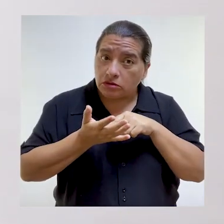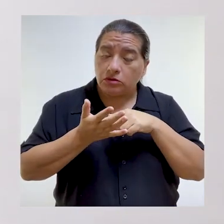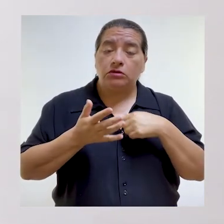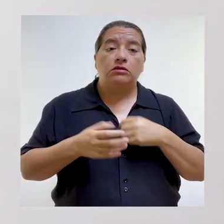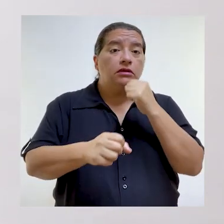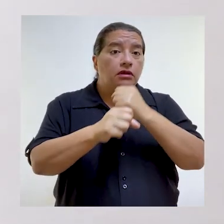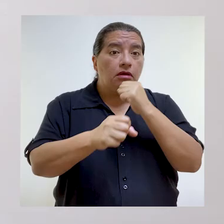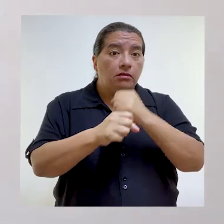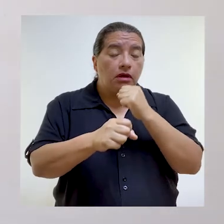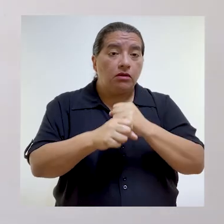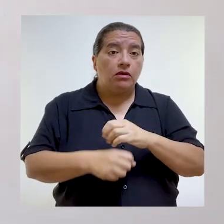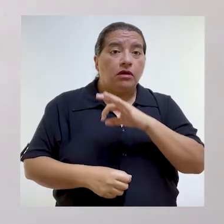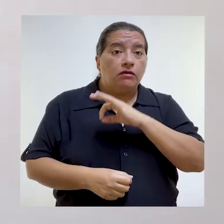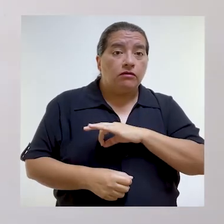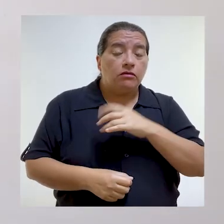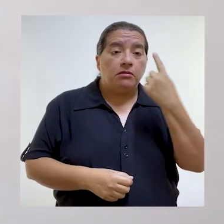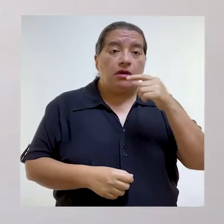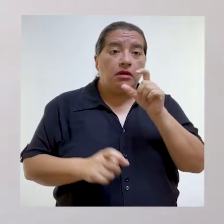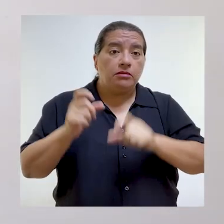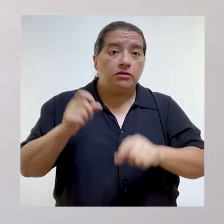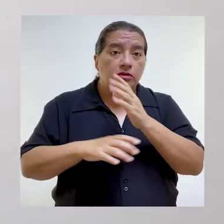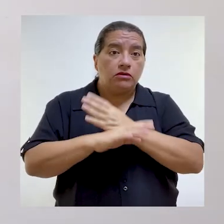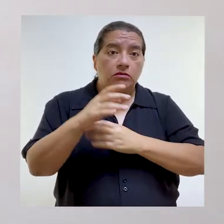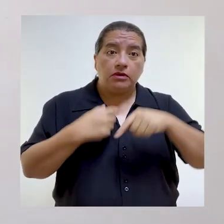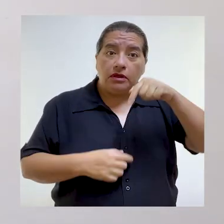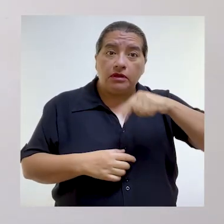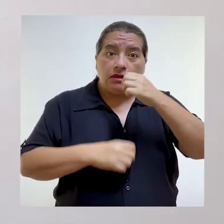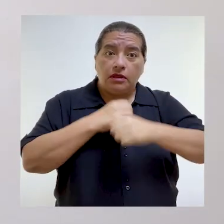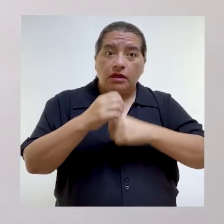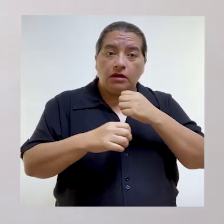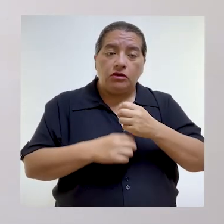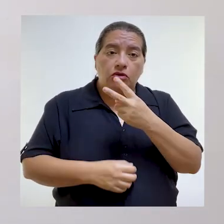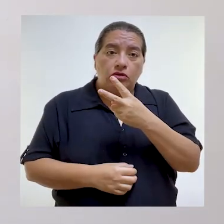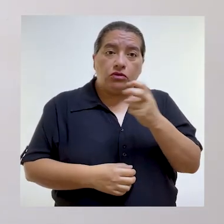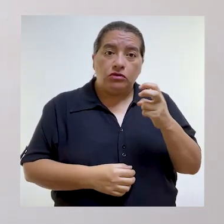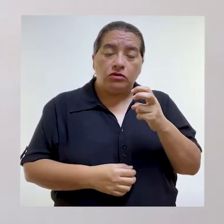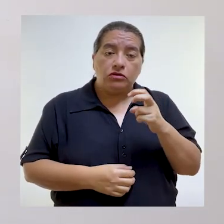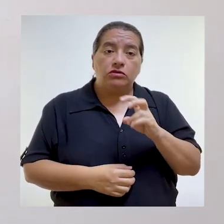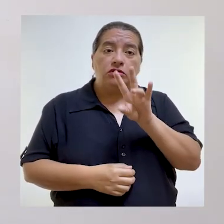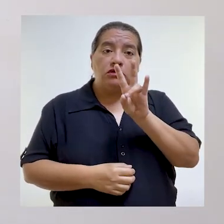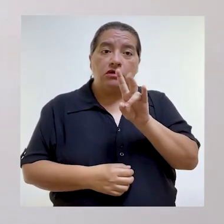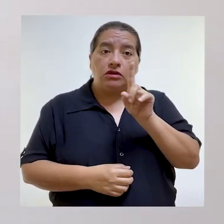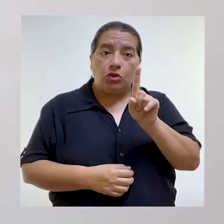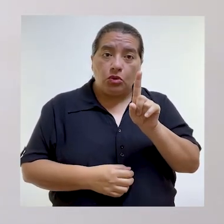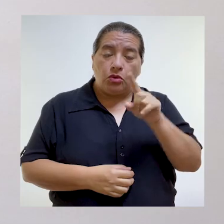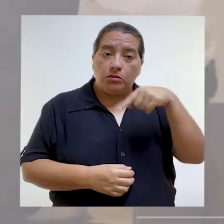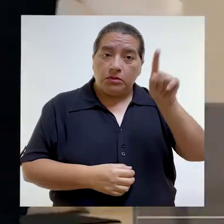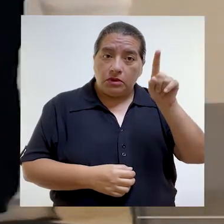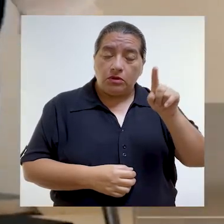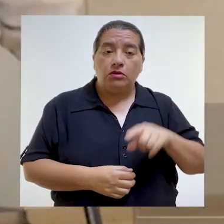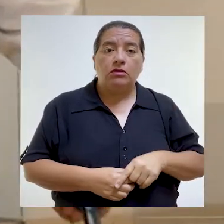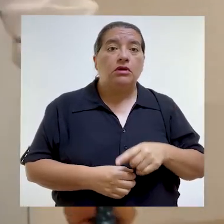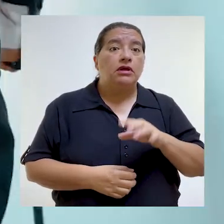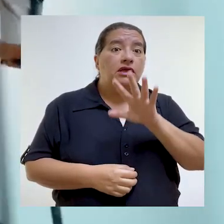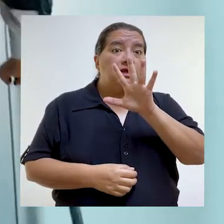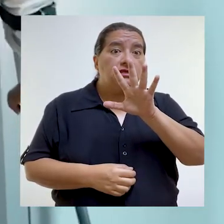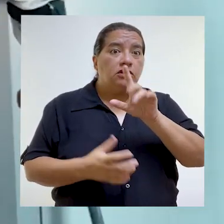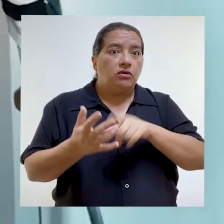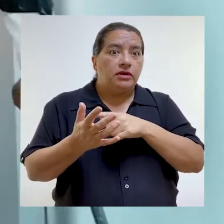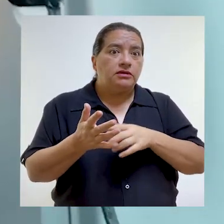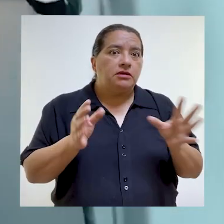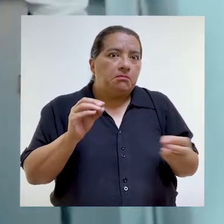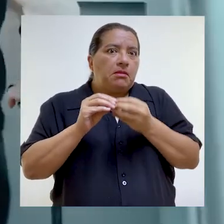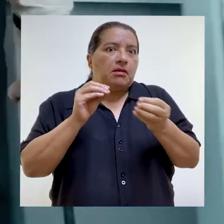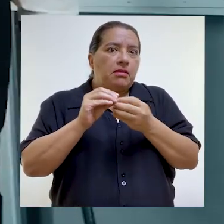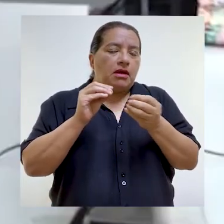señaló como obligación. En el caso de la ejecución del gasto público en favor de la población con discapacidad, este año se han ejecutado 271 millones,